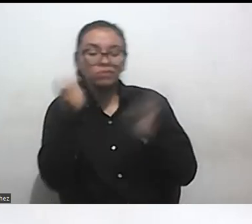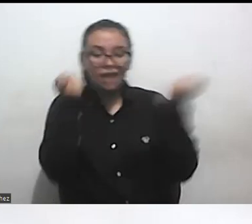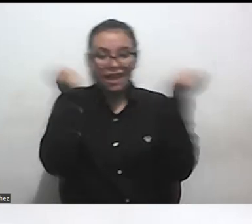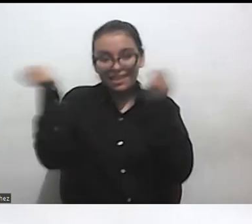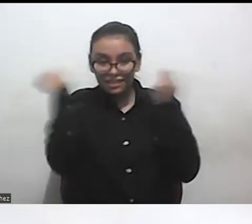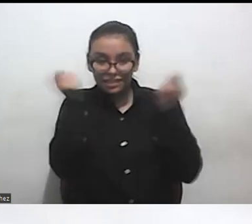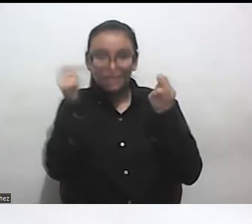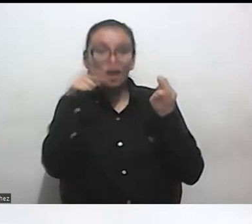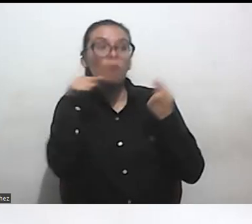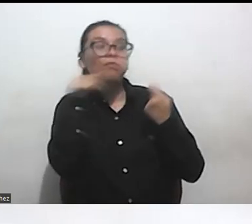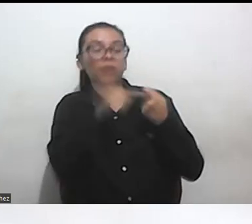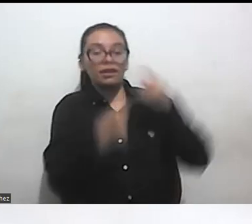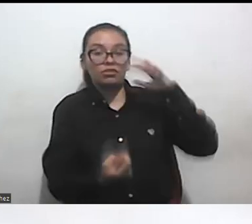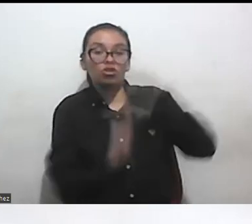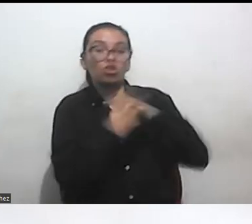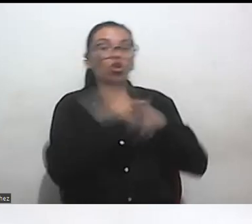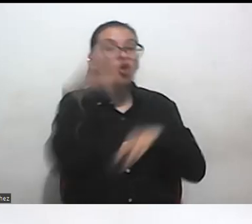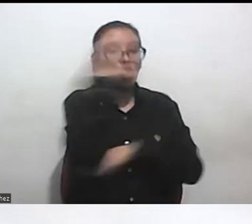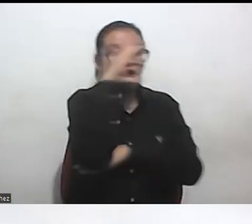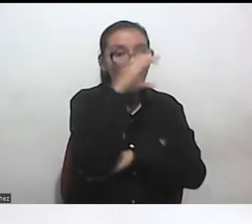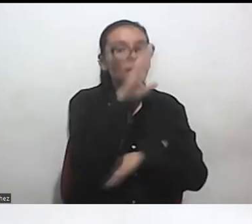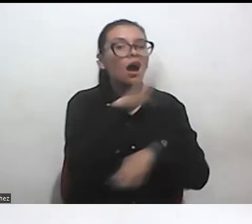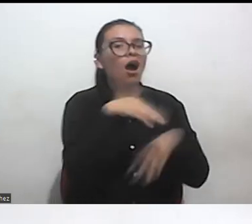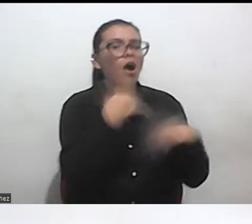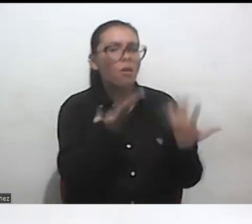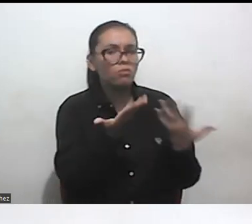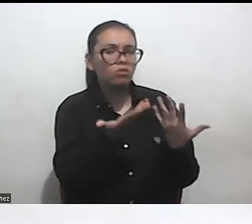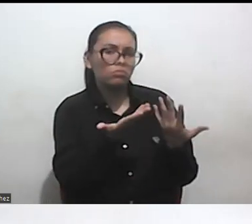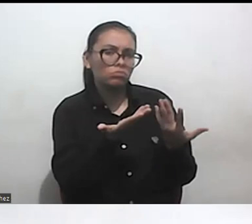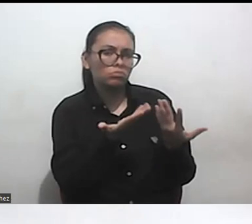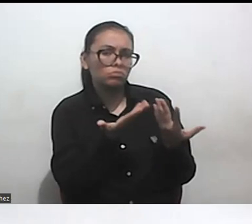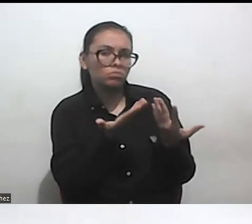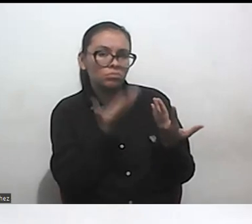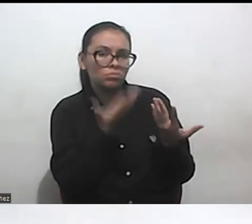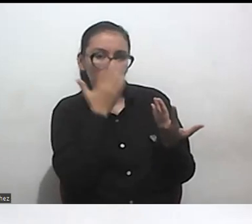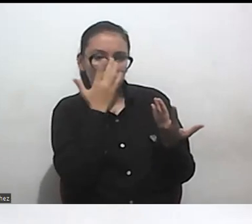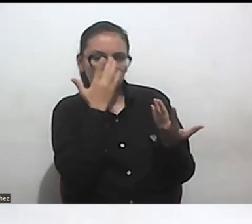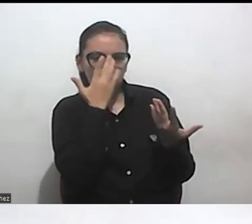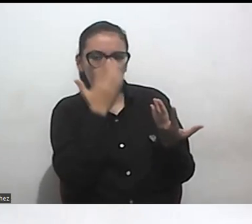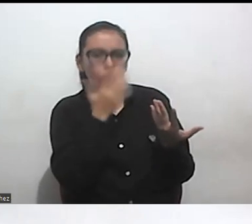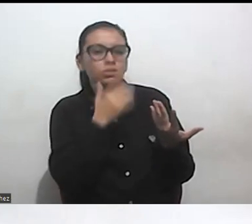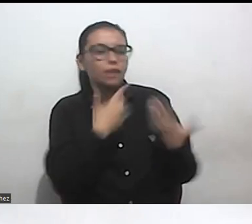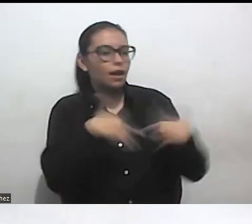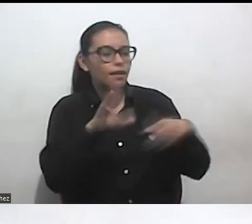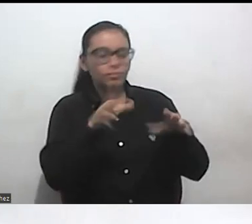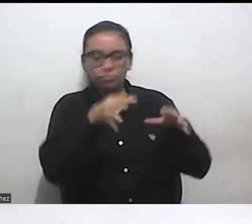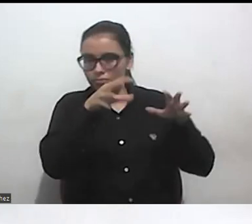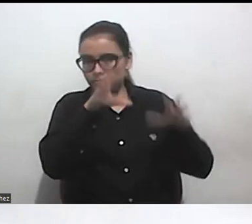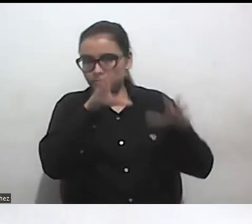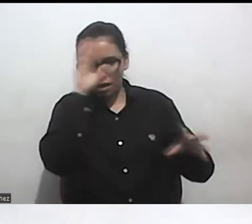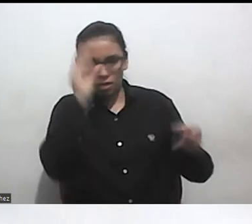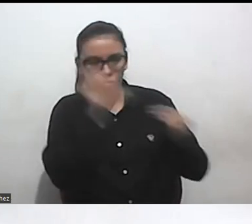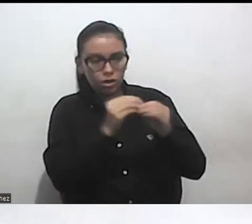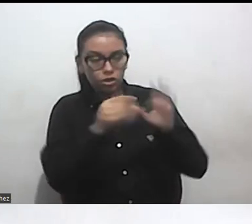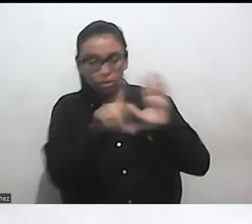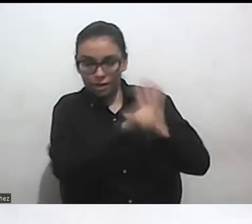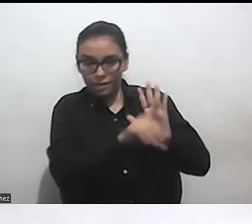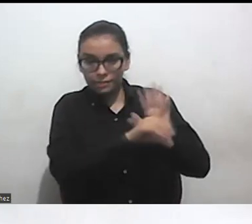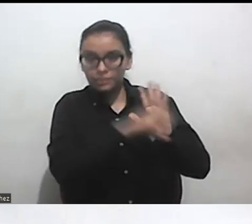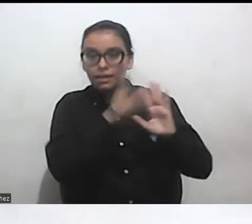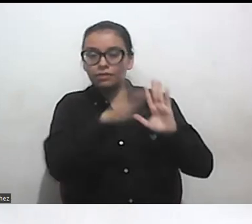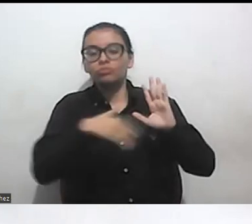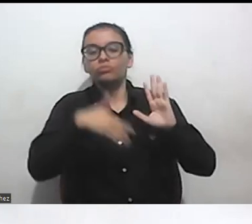toda vez que ustedes ya sancionaron digamos una reglamentación en toma de decisiones de personas con discapacidad en procesos